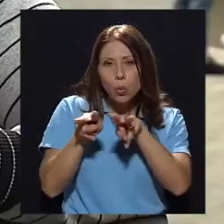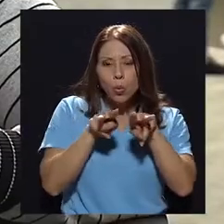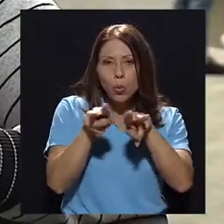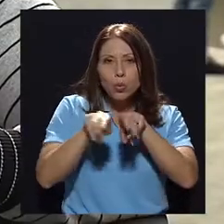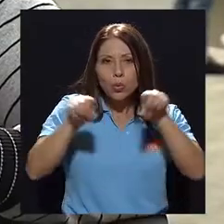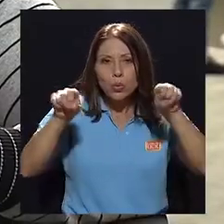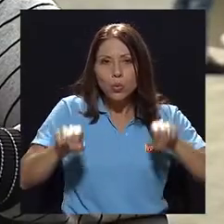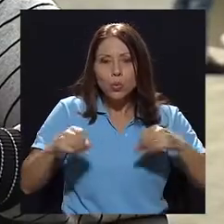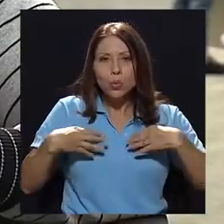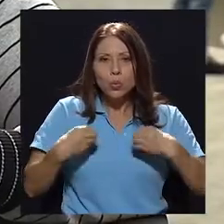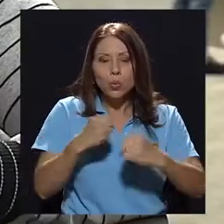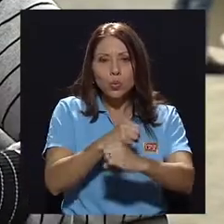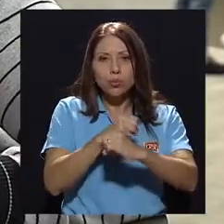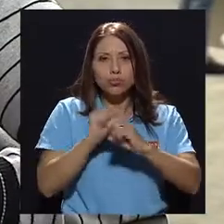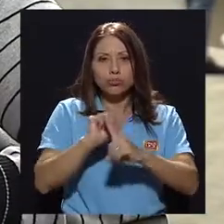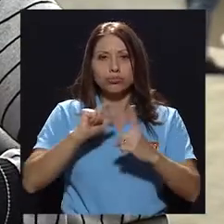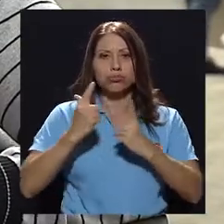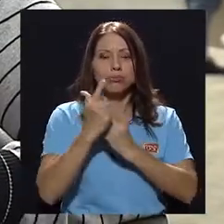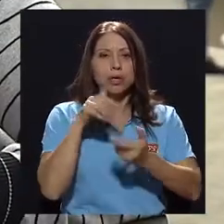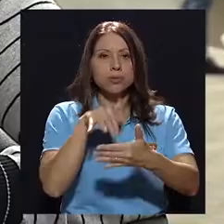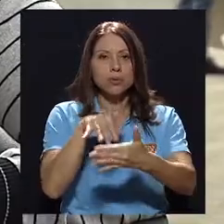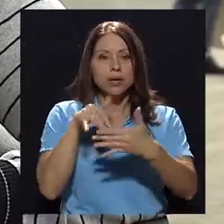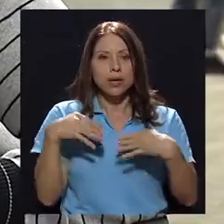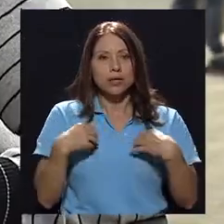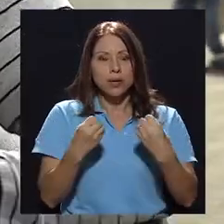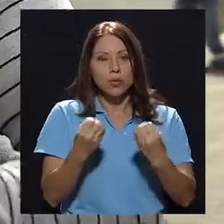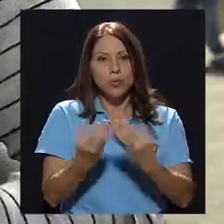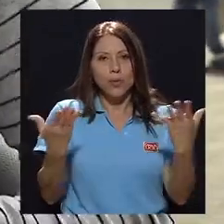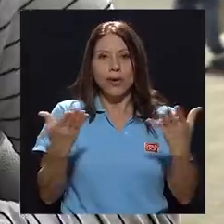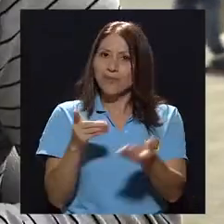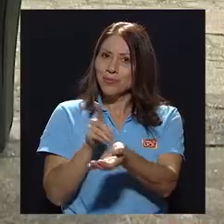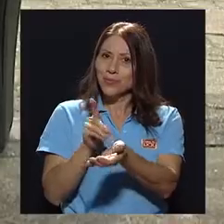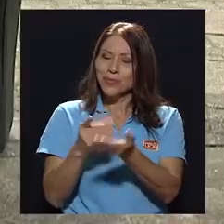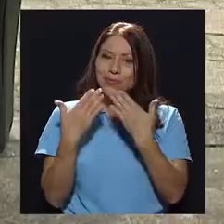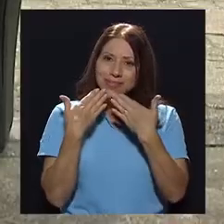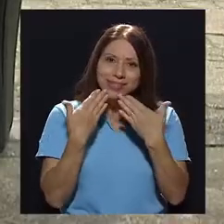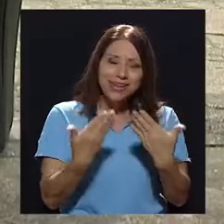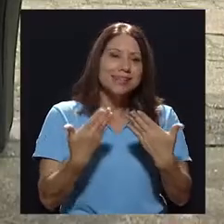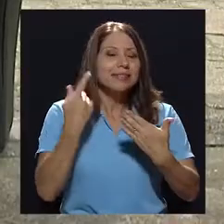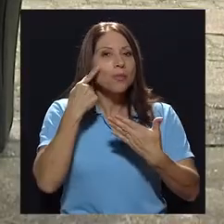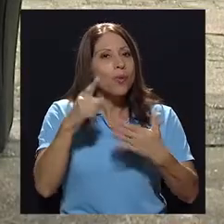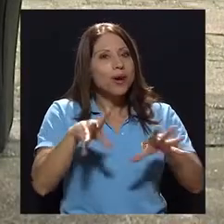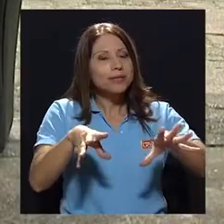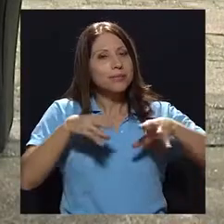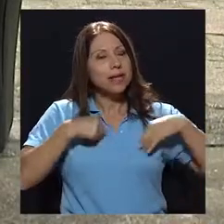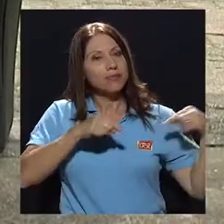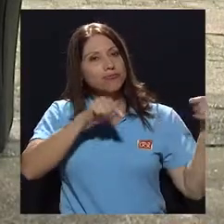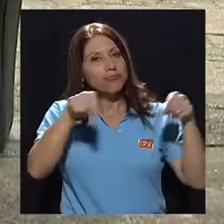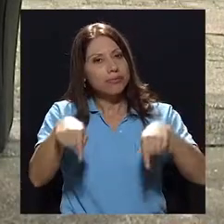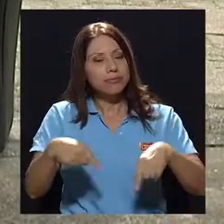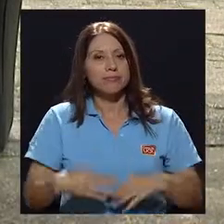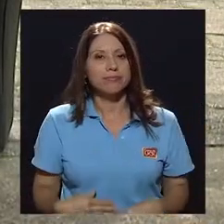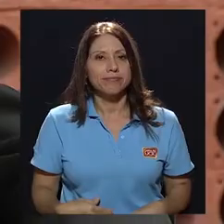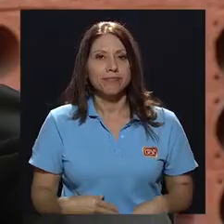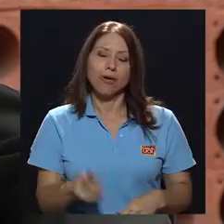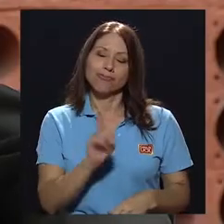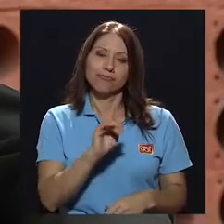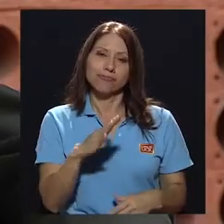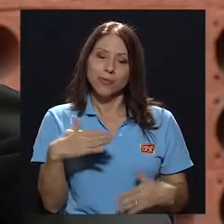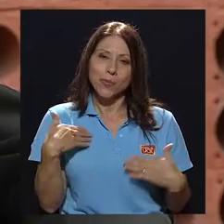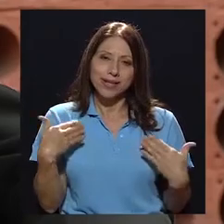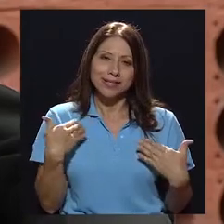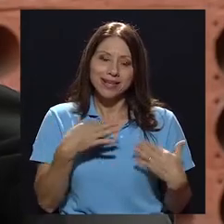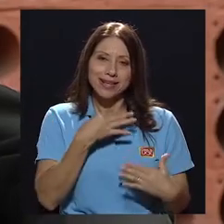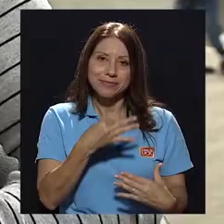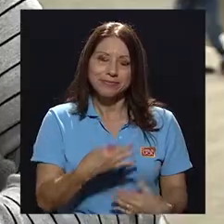sistemas de salud y seguridad social en la Escuela de Salud Pública. Doctor, muchísimas gracias por aceptar la invitación. Bueno, es un